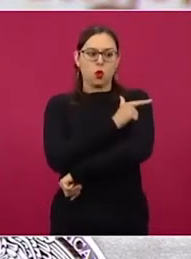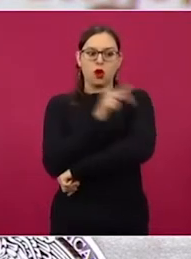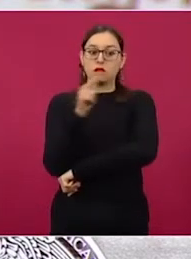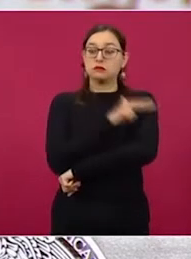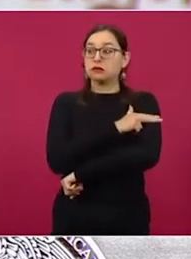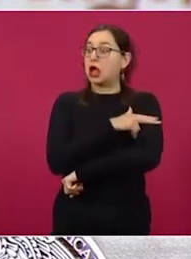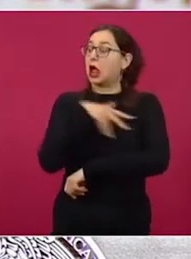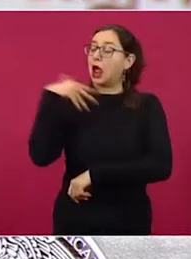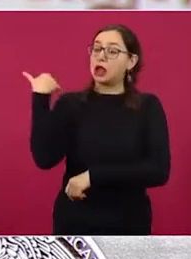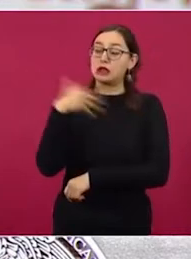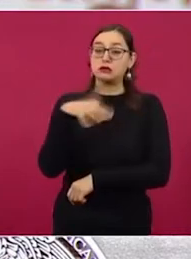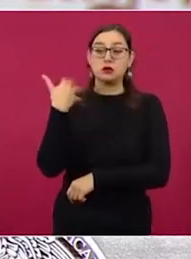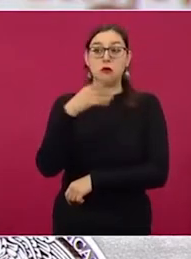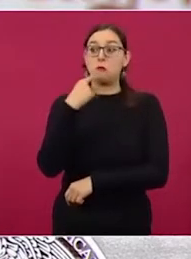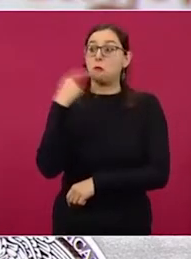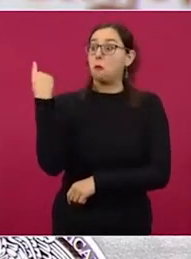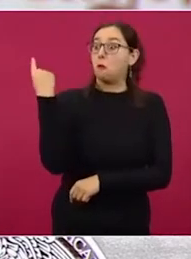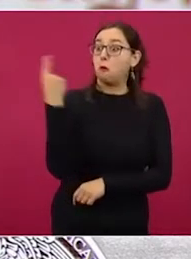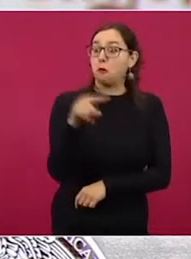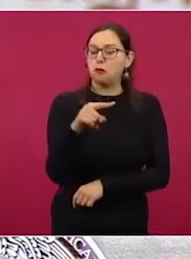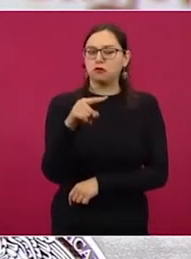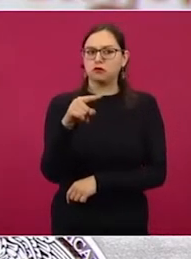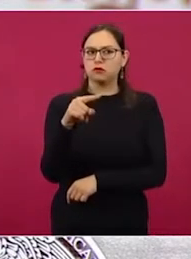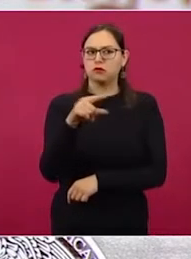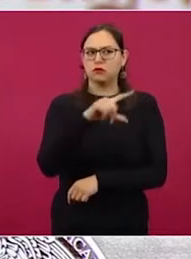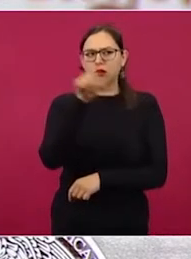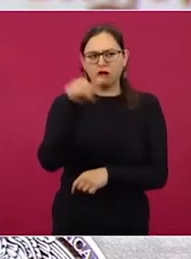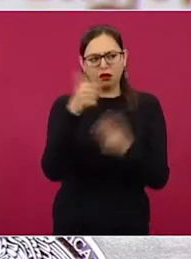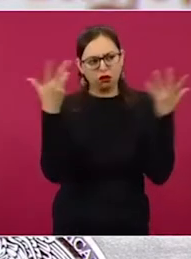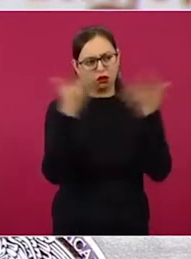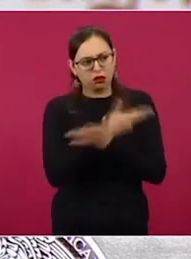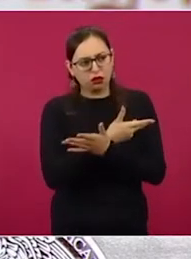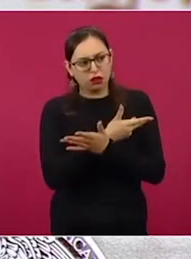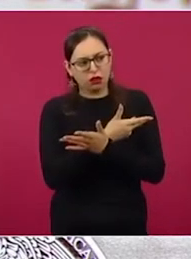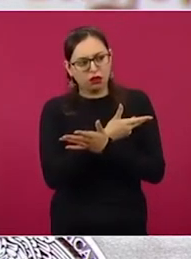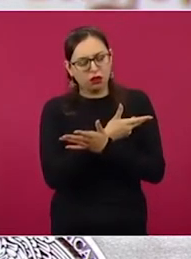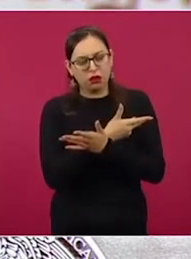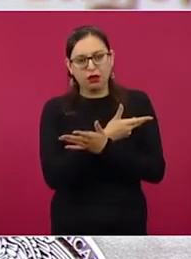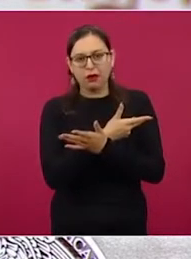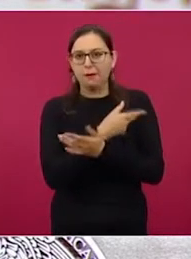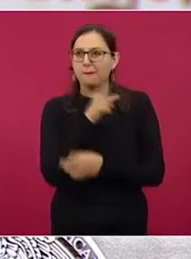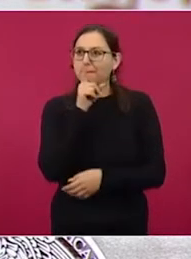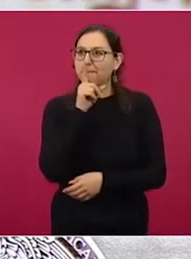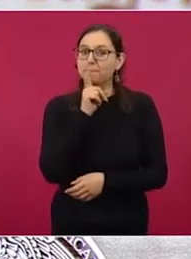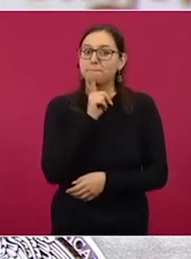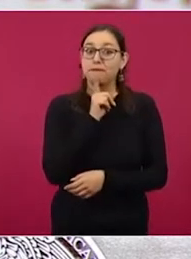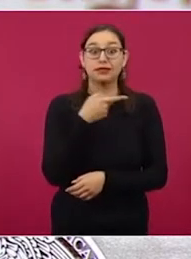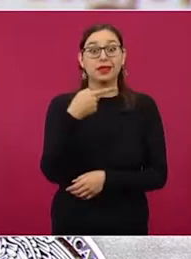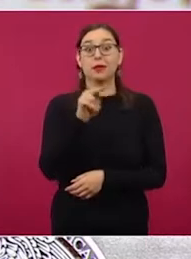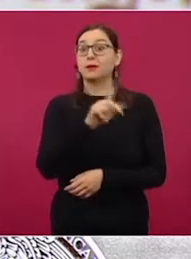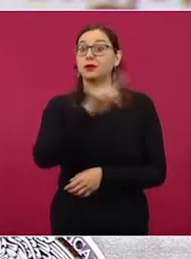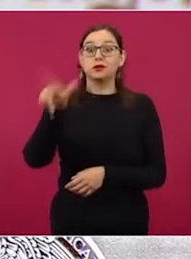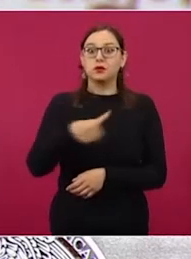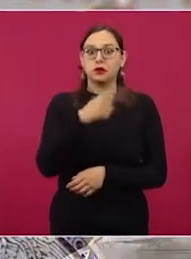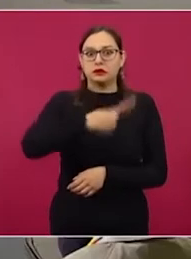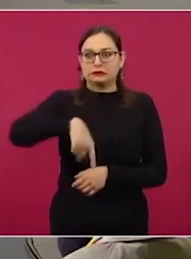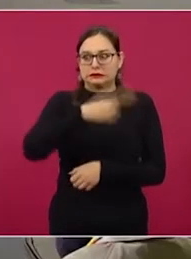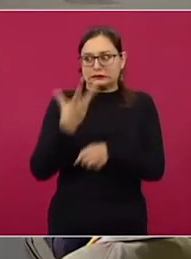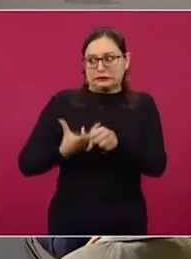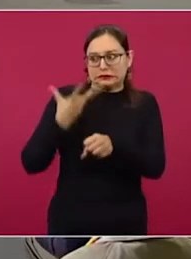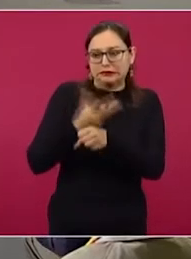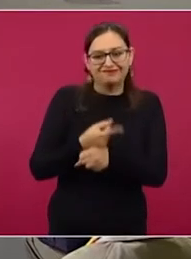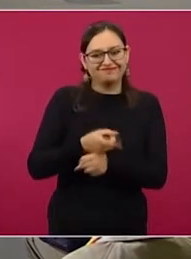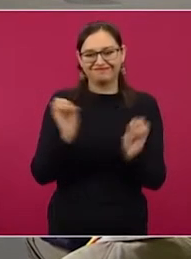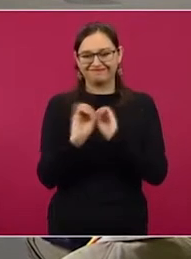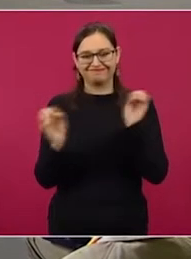ocurrió. Cuando se aclara la información, ya no la publican. Entre el 11 y el 16 de diciembre, diversos